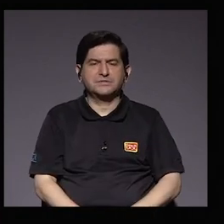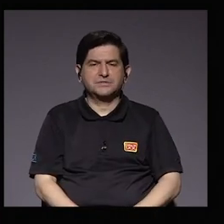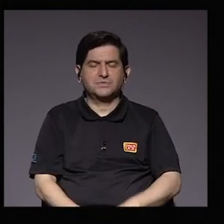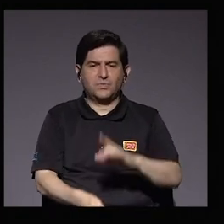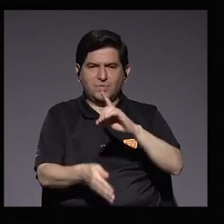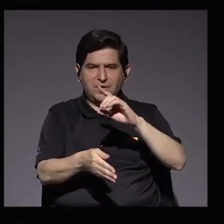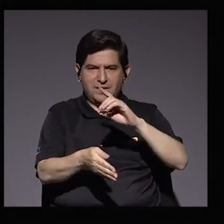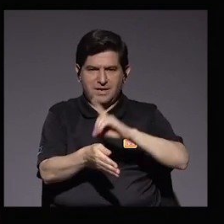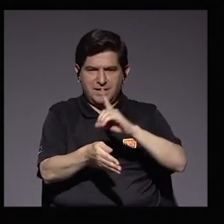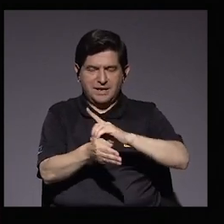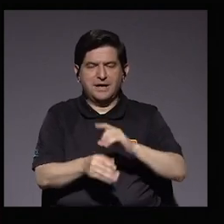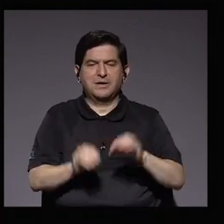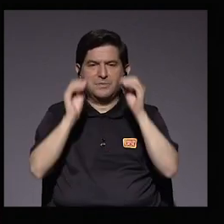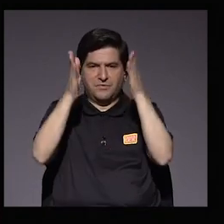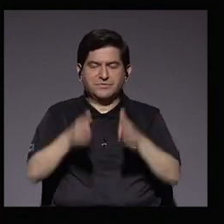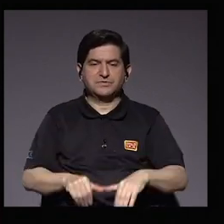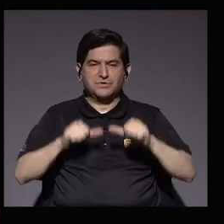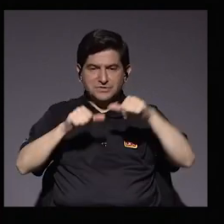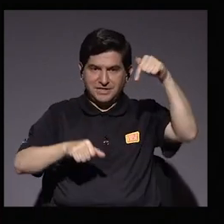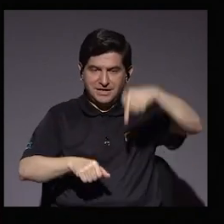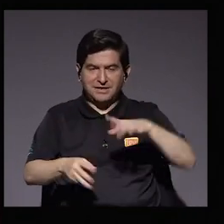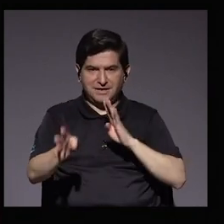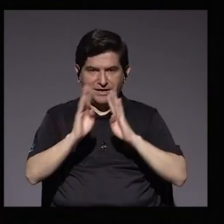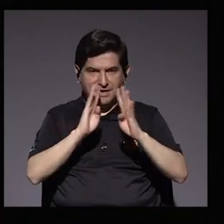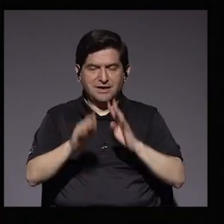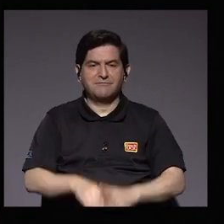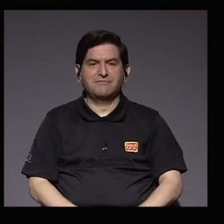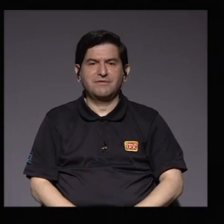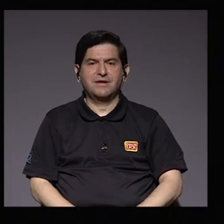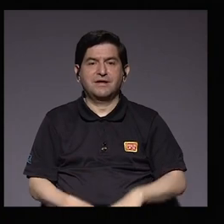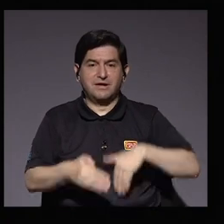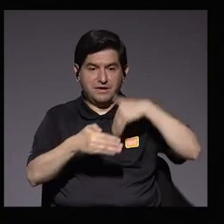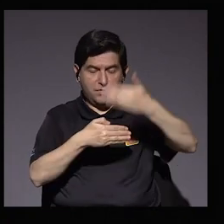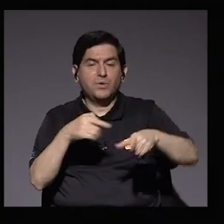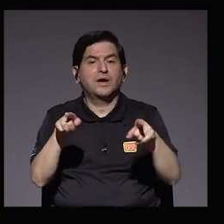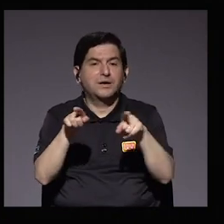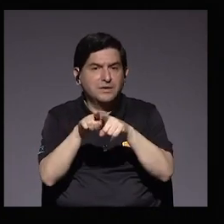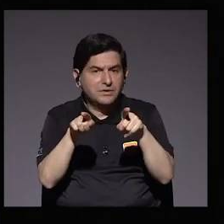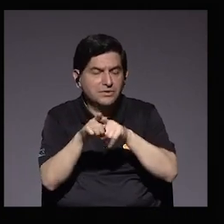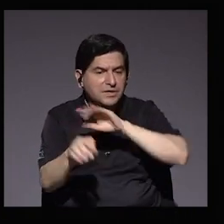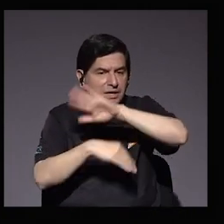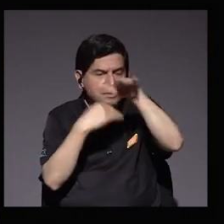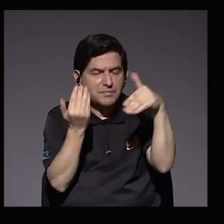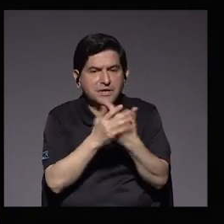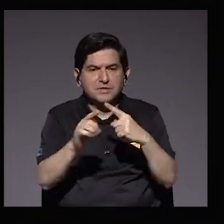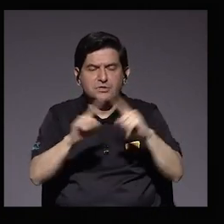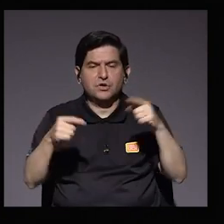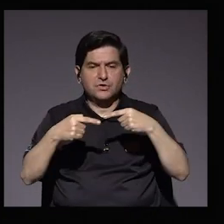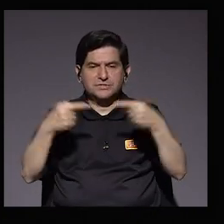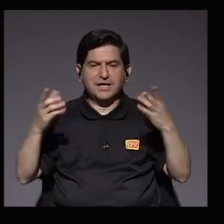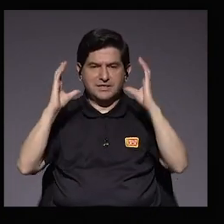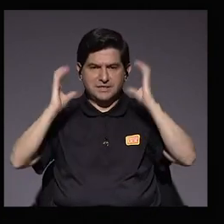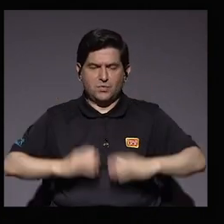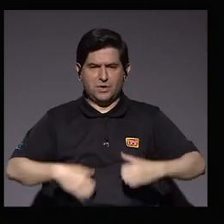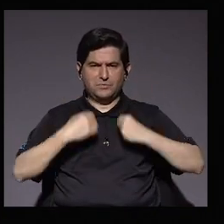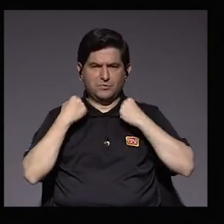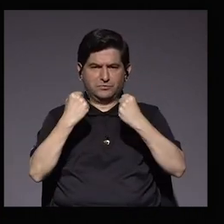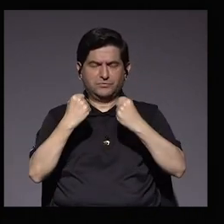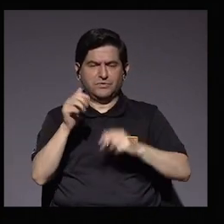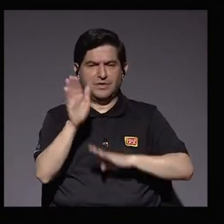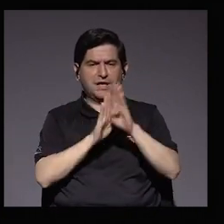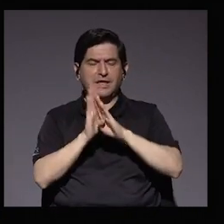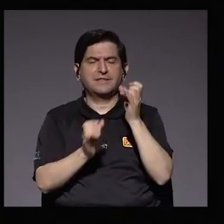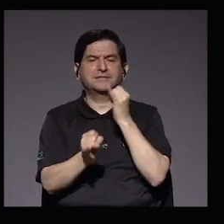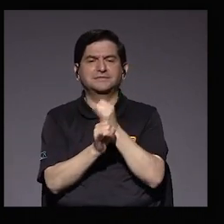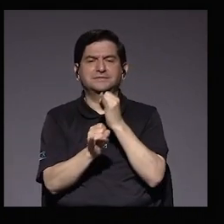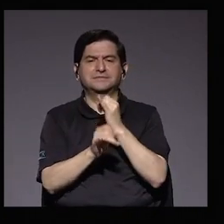como docente. Así que quédese con nosotros porque hablamos ahora del plasma, pero seguimos hablando de todos estos anticuerpos potentes